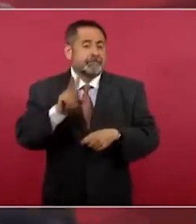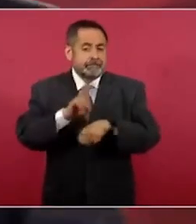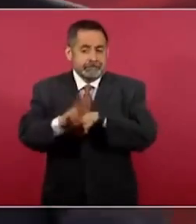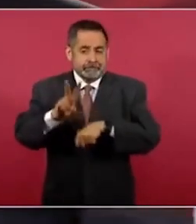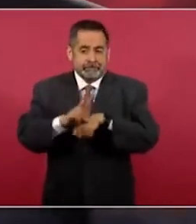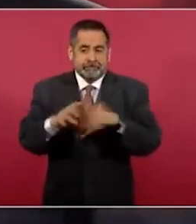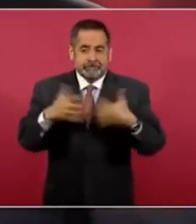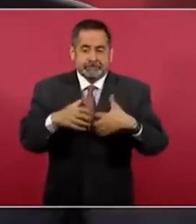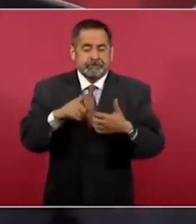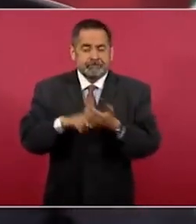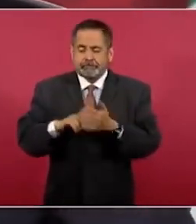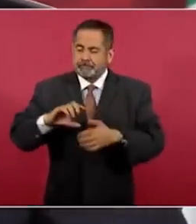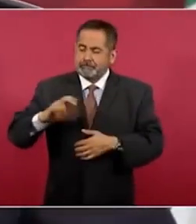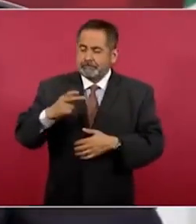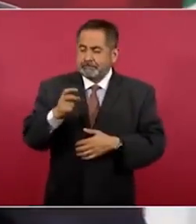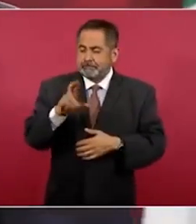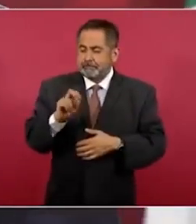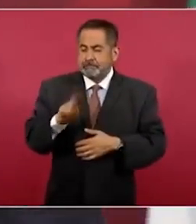Chevron,